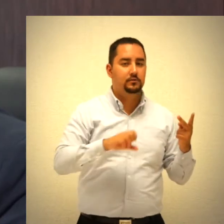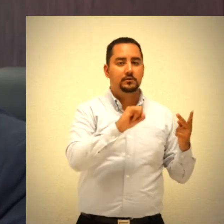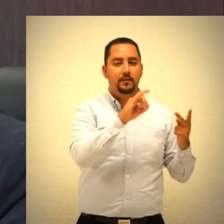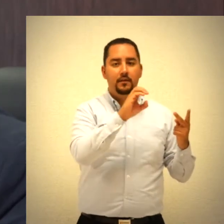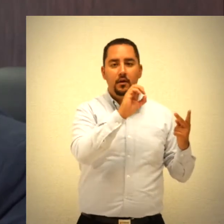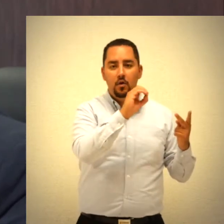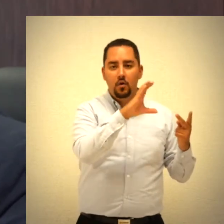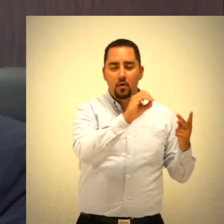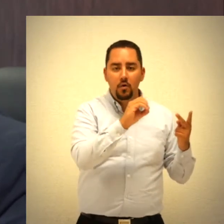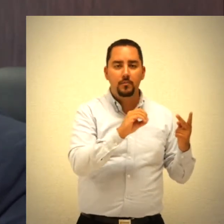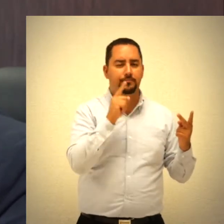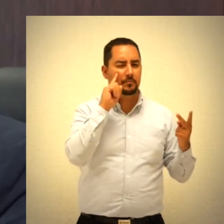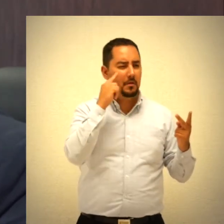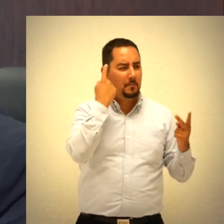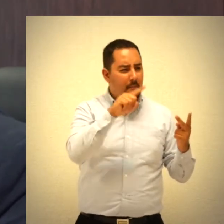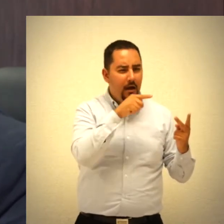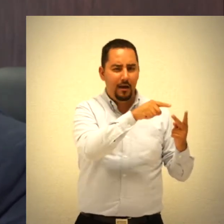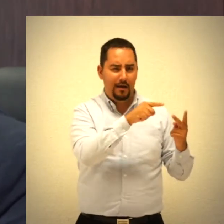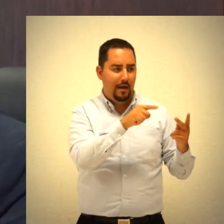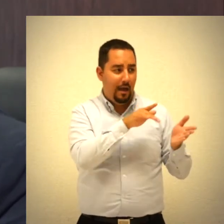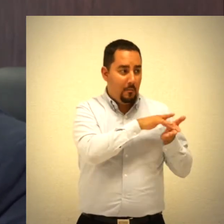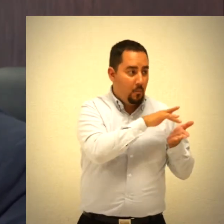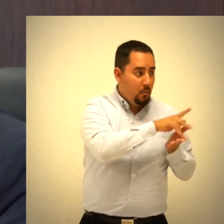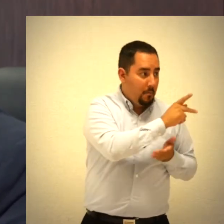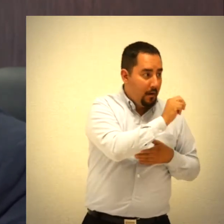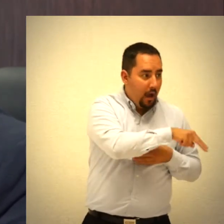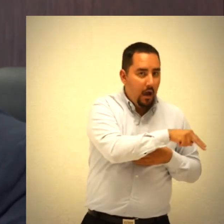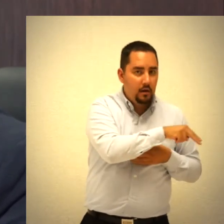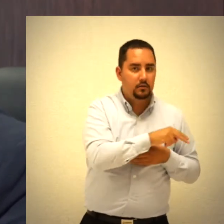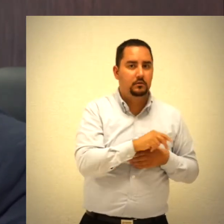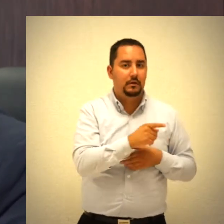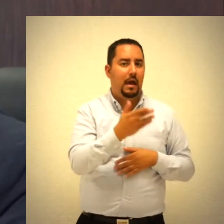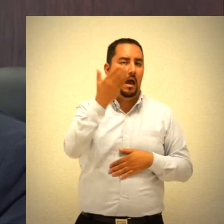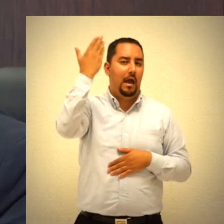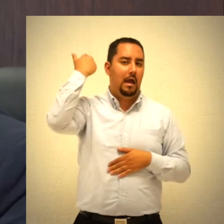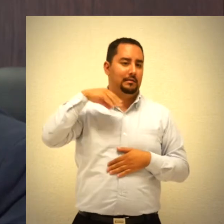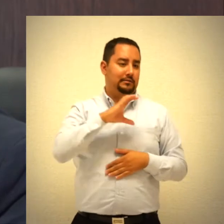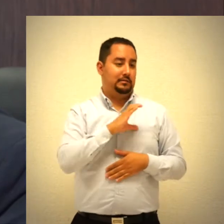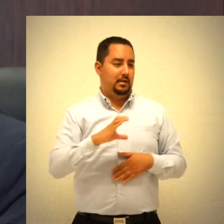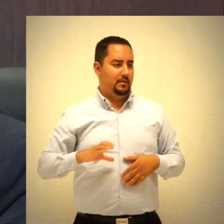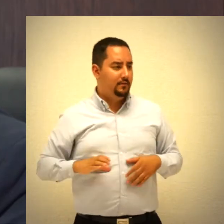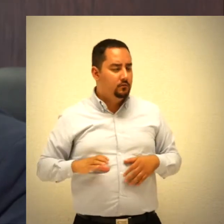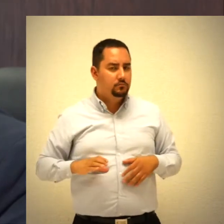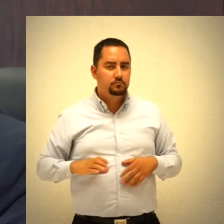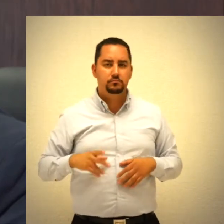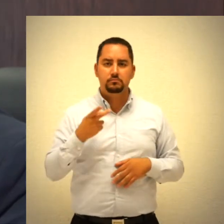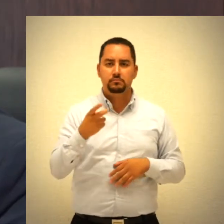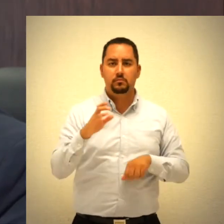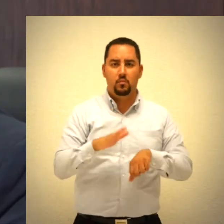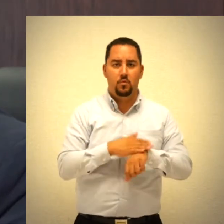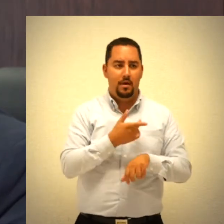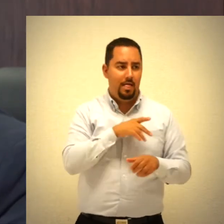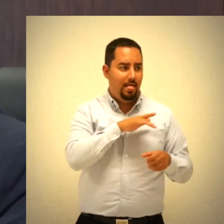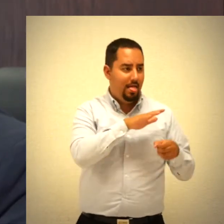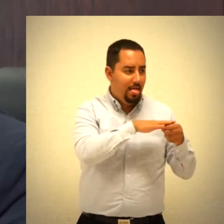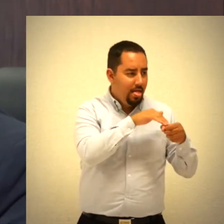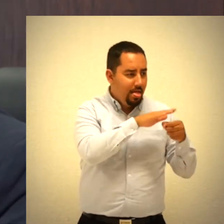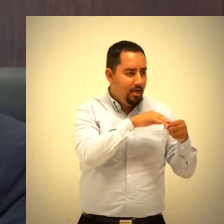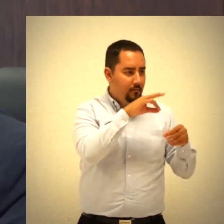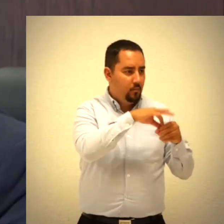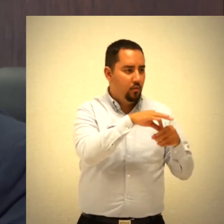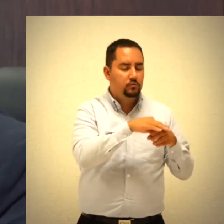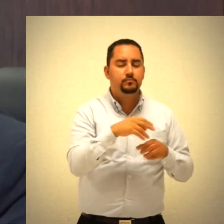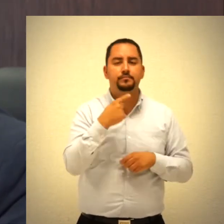con el objeto de favorecer al Partido de Acción Nacional y a su entonces candidato, mediante la coacción o inducción al voto, se